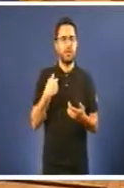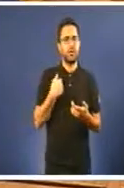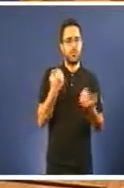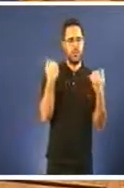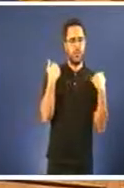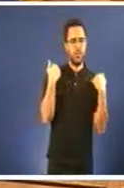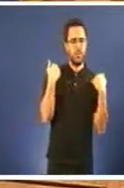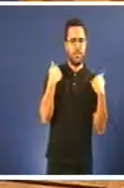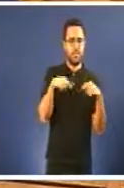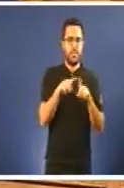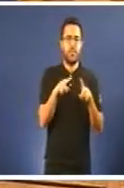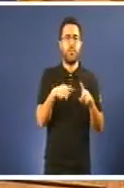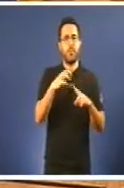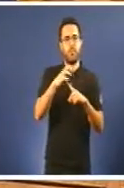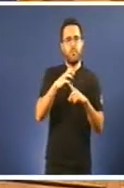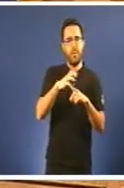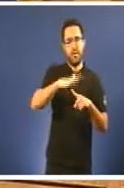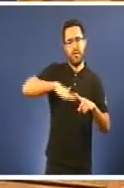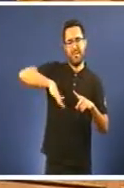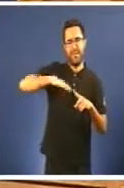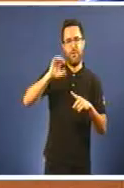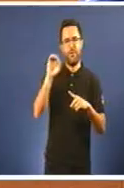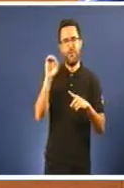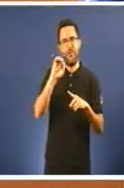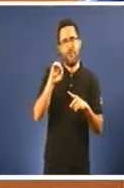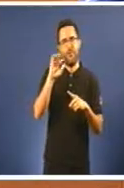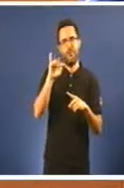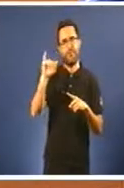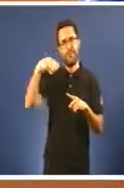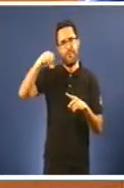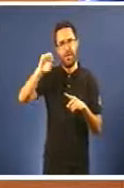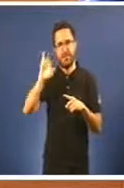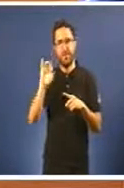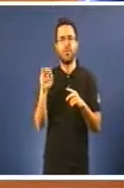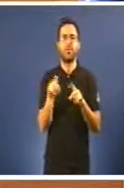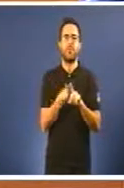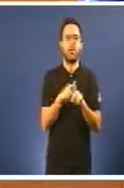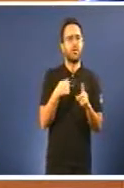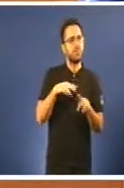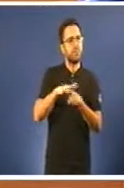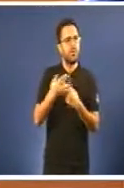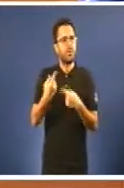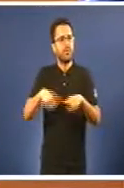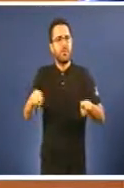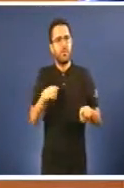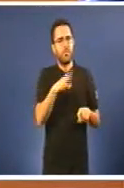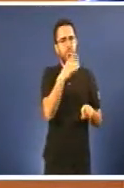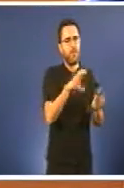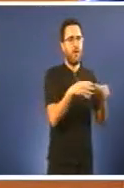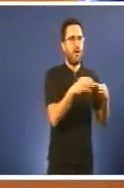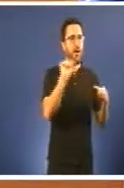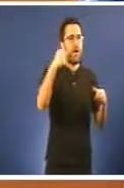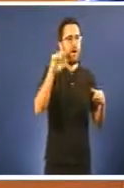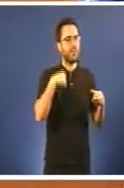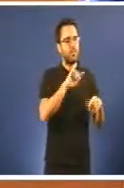realidade é totalmente distinta. E, de logo, que a alternativa Galgada de Esquerda non é o primeiro que se preocupa por